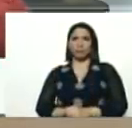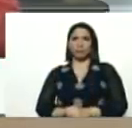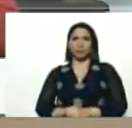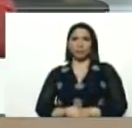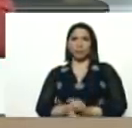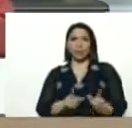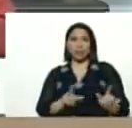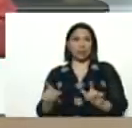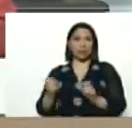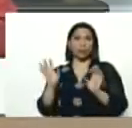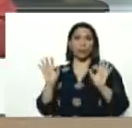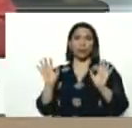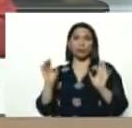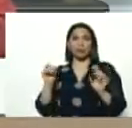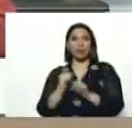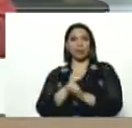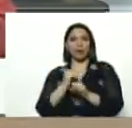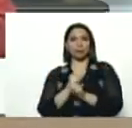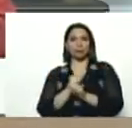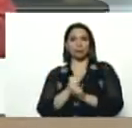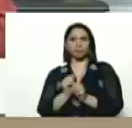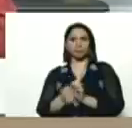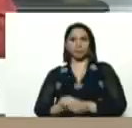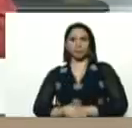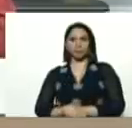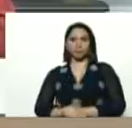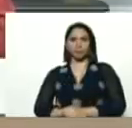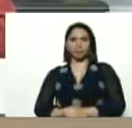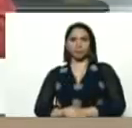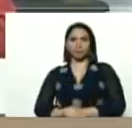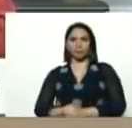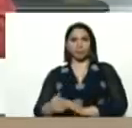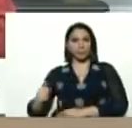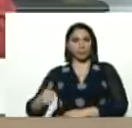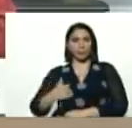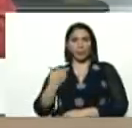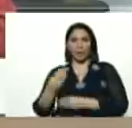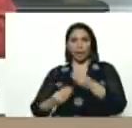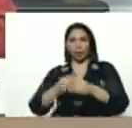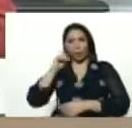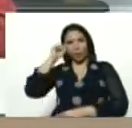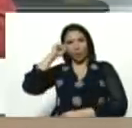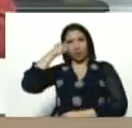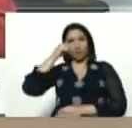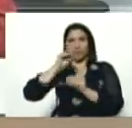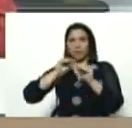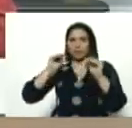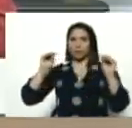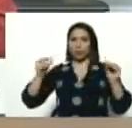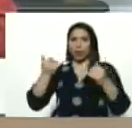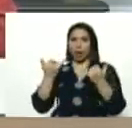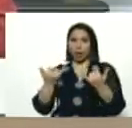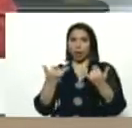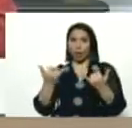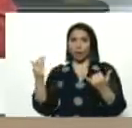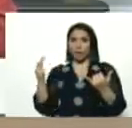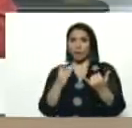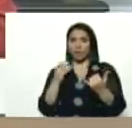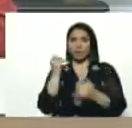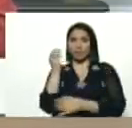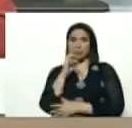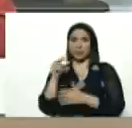lista pues, a trabajar, y aprovecho y hago esta reflexión, ahora viene la Asamblea Nacional,